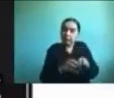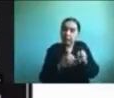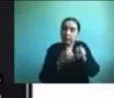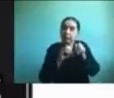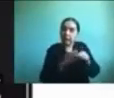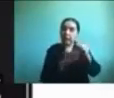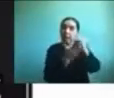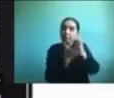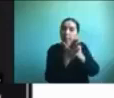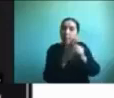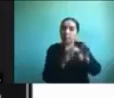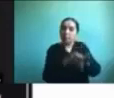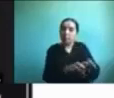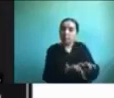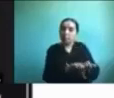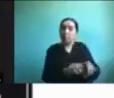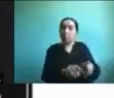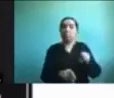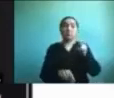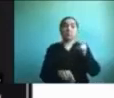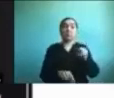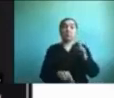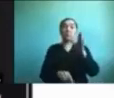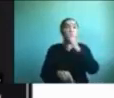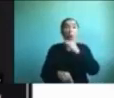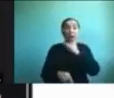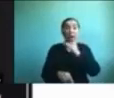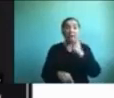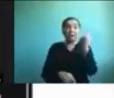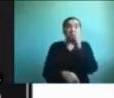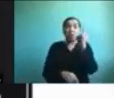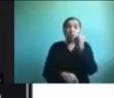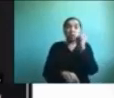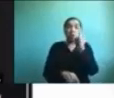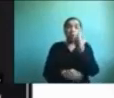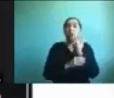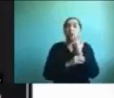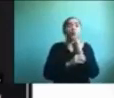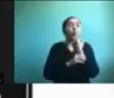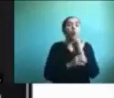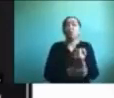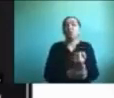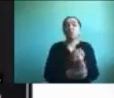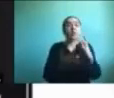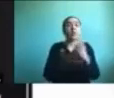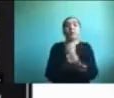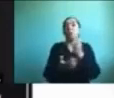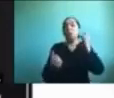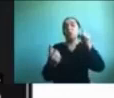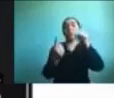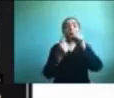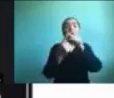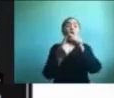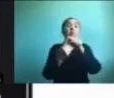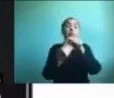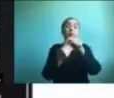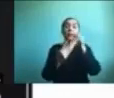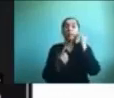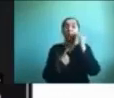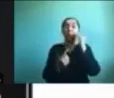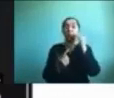ese software no va a servir de nada o no va a cumplir el objetivo que tiene por el que fue desarrollado